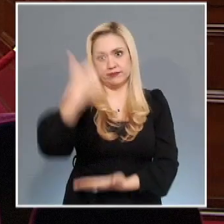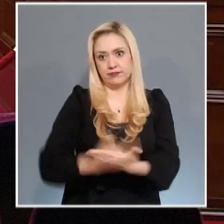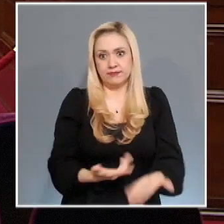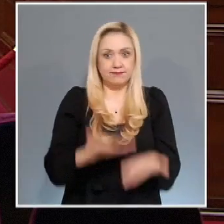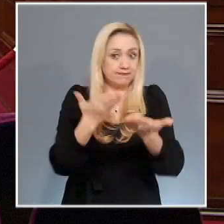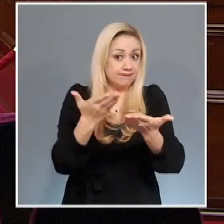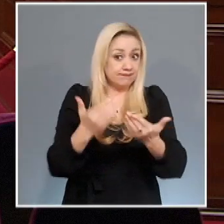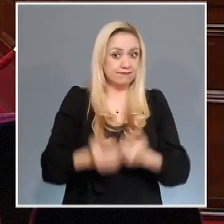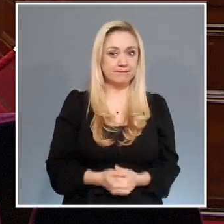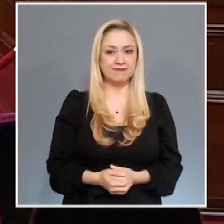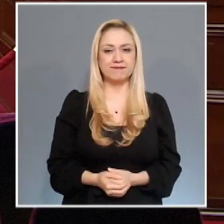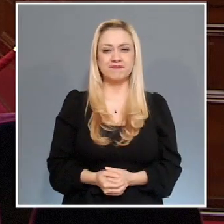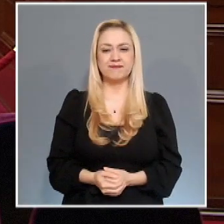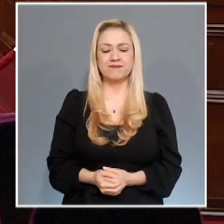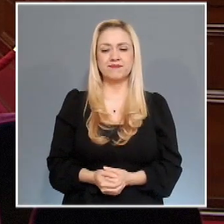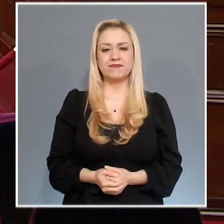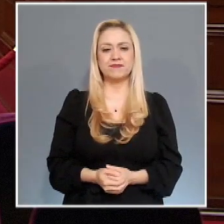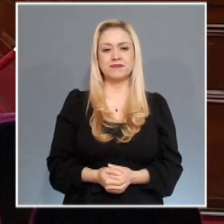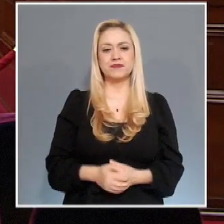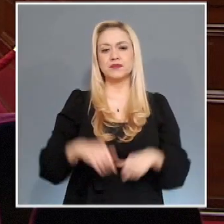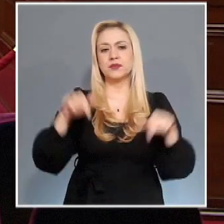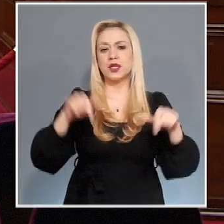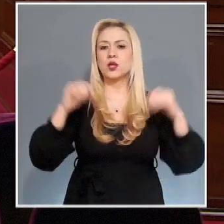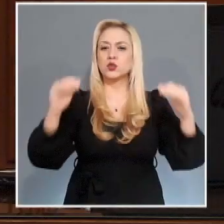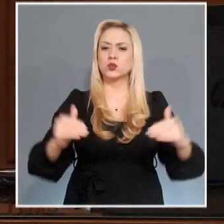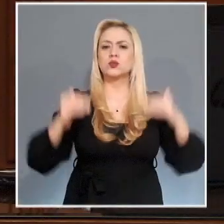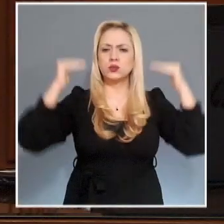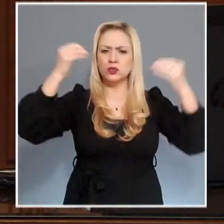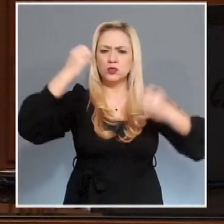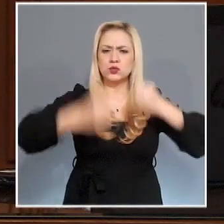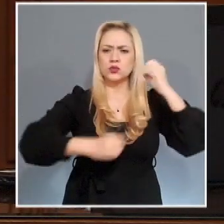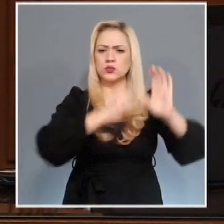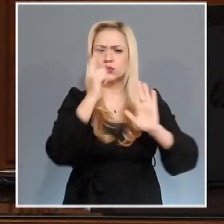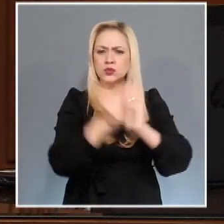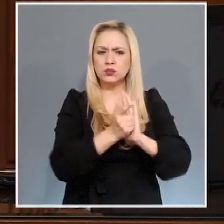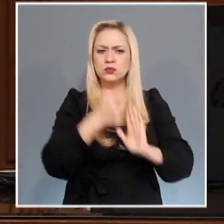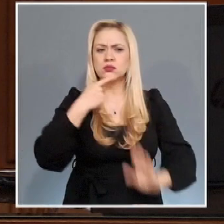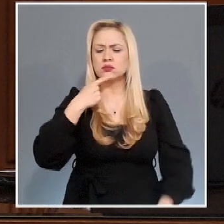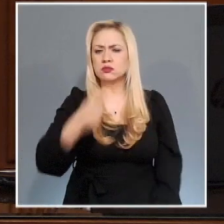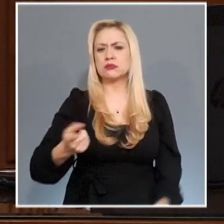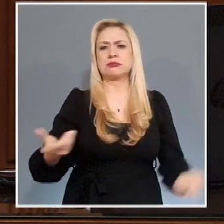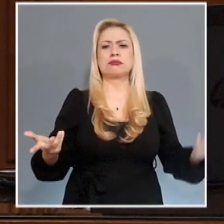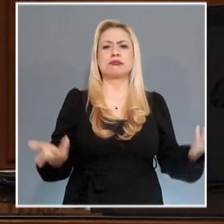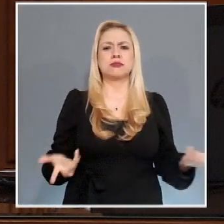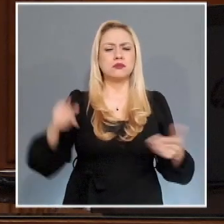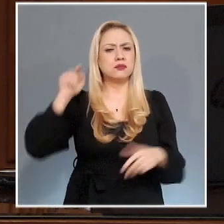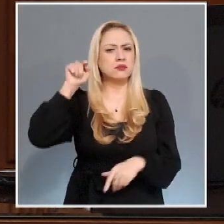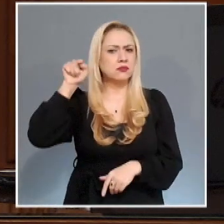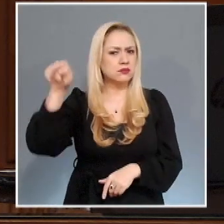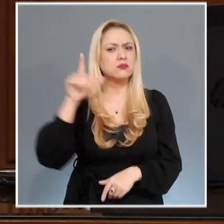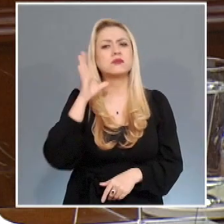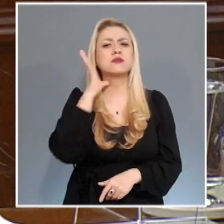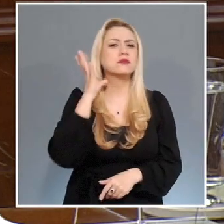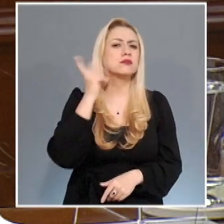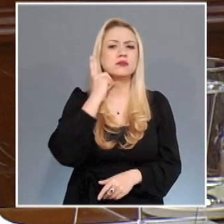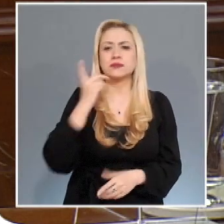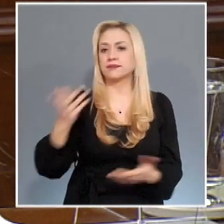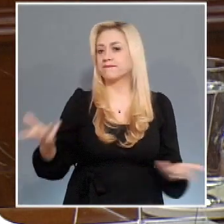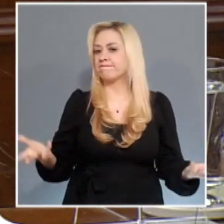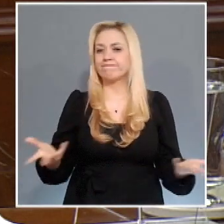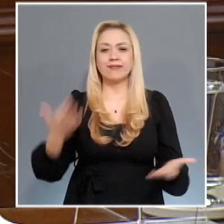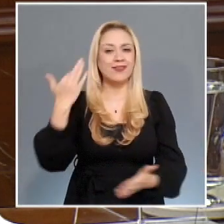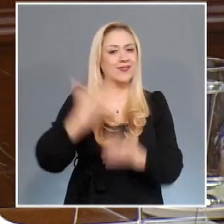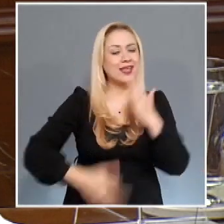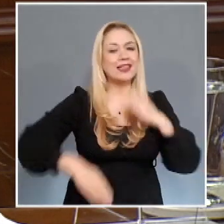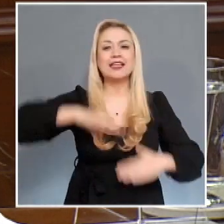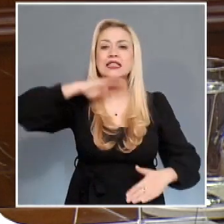El Pleno de la Suprema Corte de Justicia de la Nación determinó que el Congreso de la Unión incurrió en una omisión legislativa